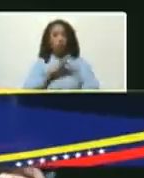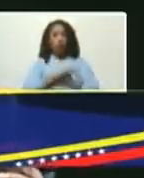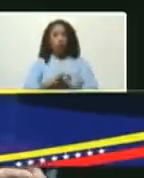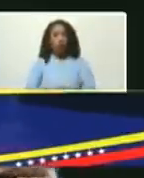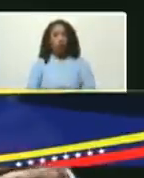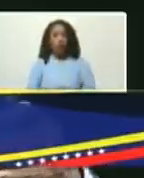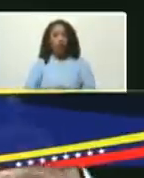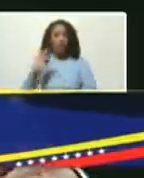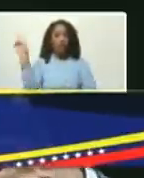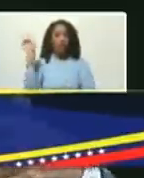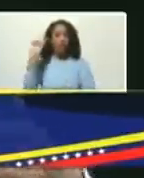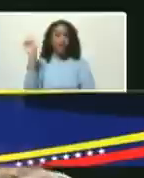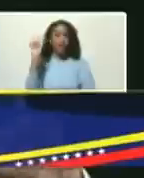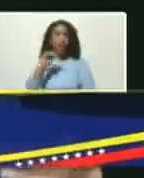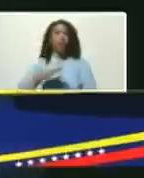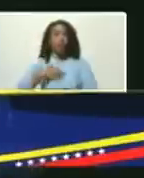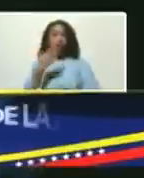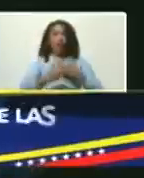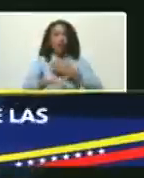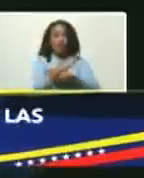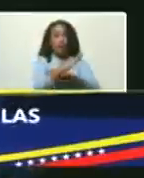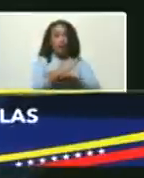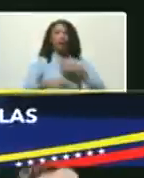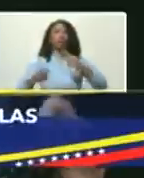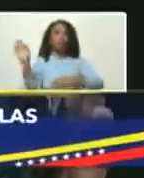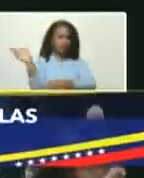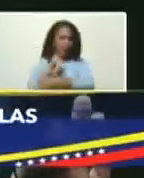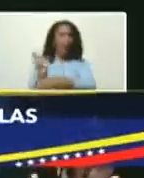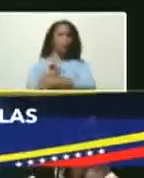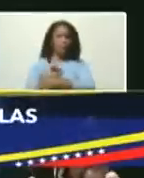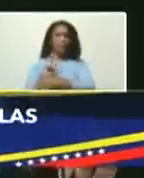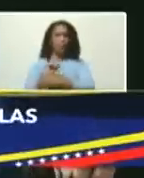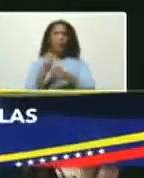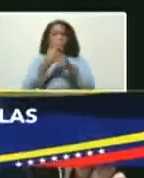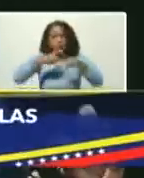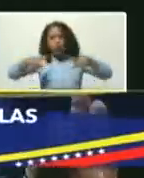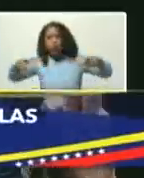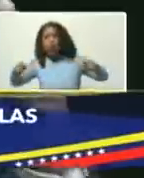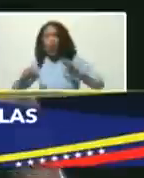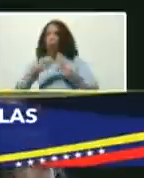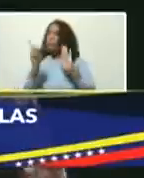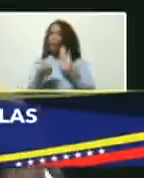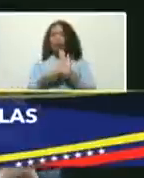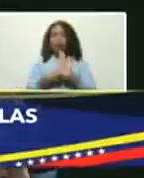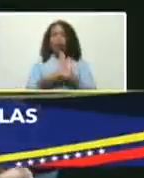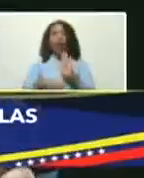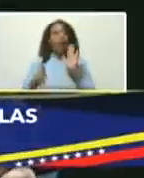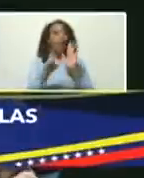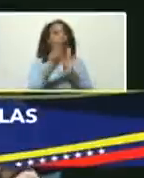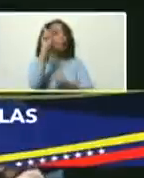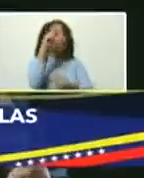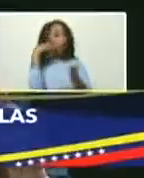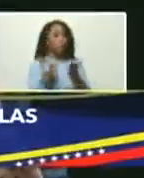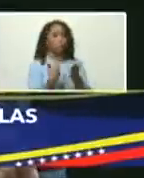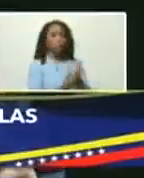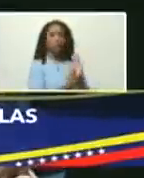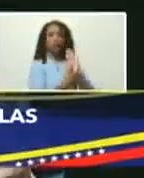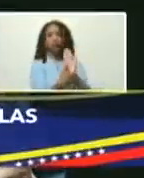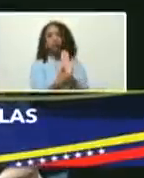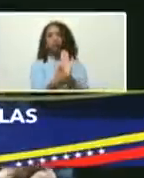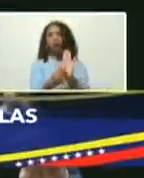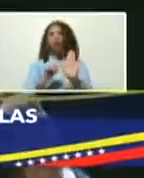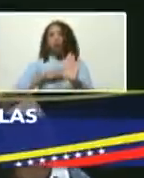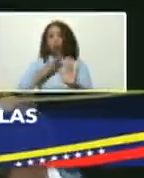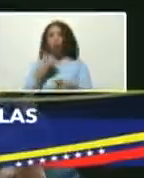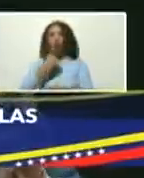Venezuela podrá avanzar aceleradamente hacia una prosperidad generalizada. La ley es una demostración de lo que podemos